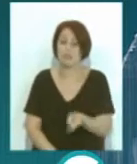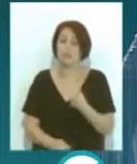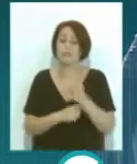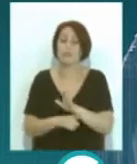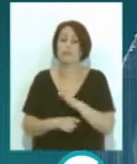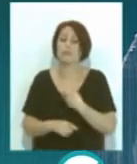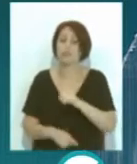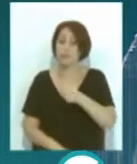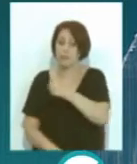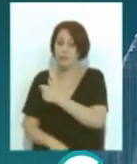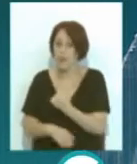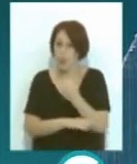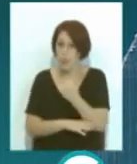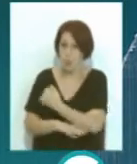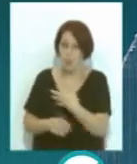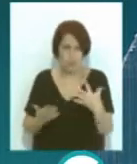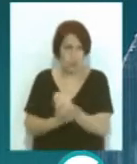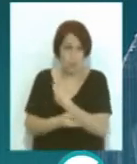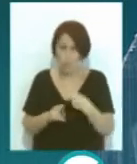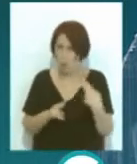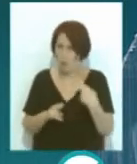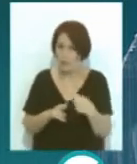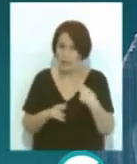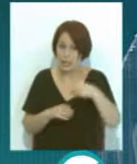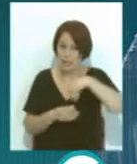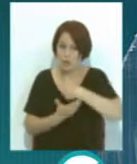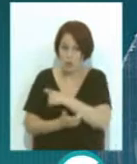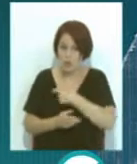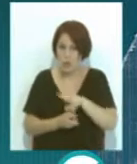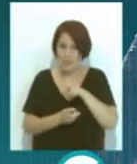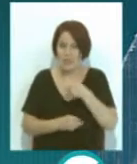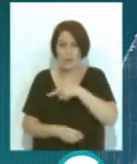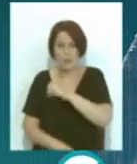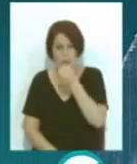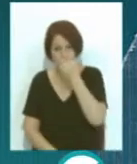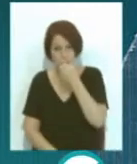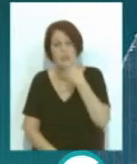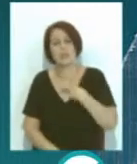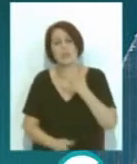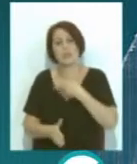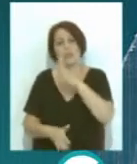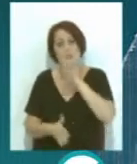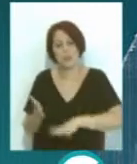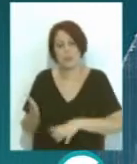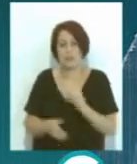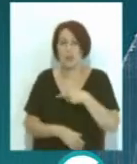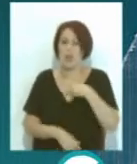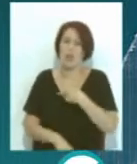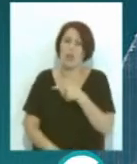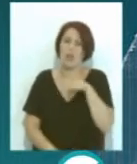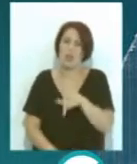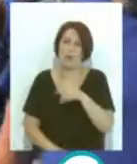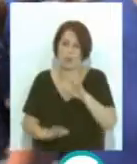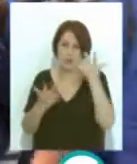salía adelante con el apoyo de todos los grupos de la Comisión de Hacienda, también del Partido Socialista y de Esquerra Republicana de Cataluña.